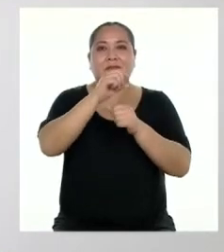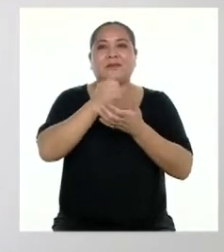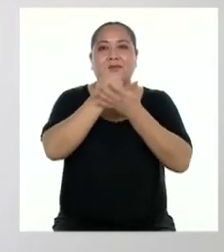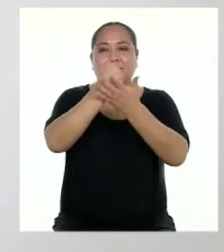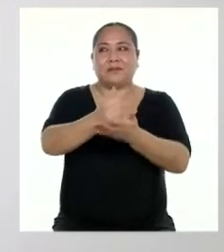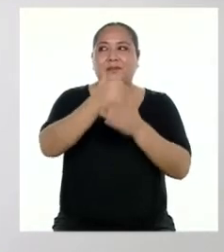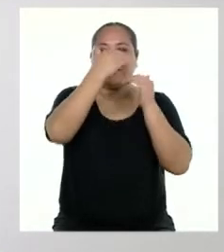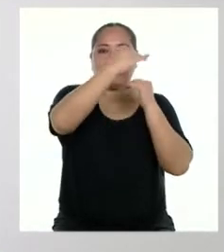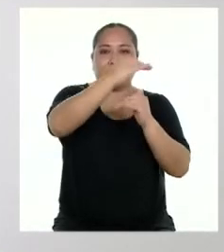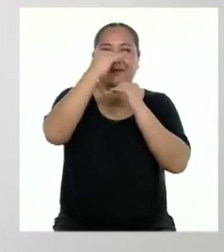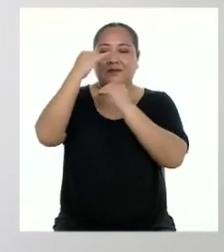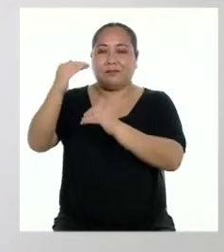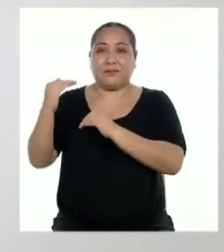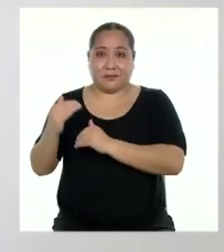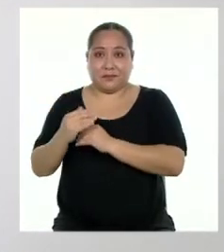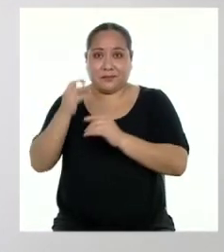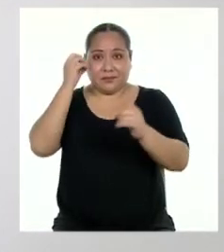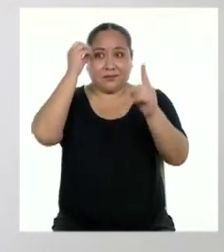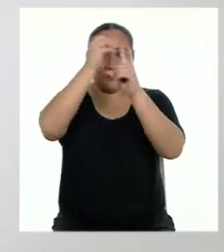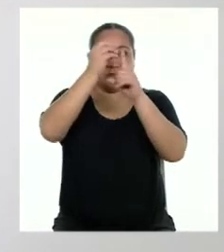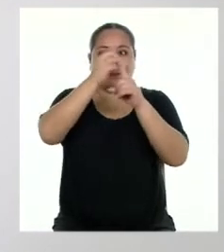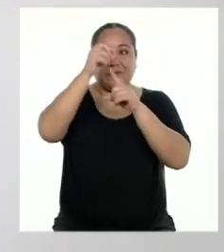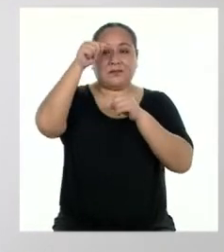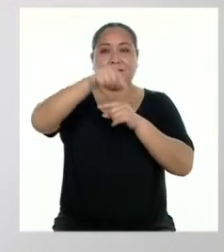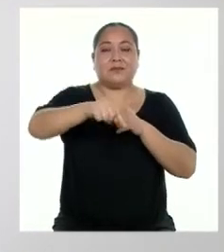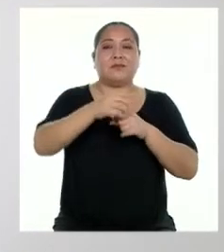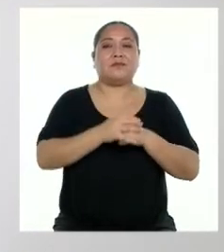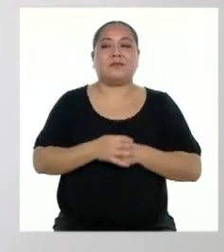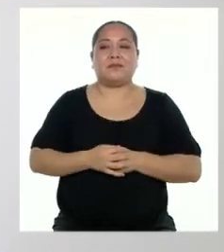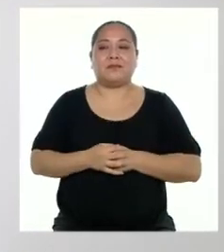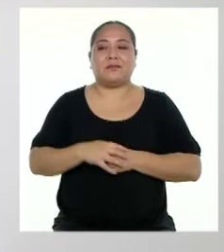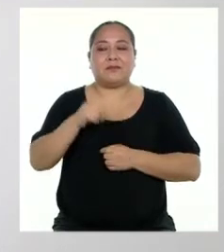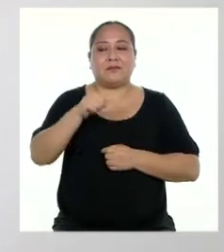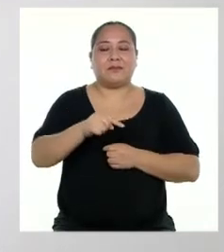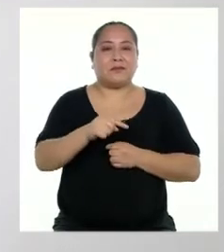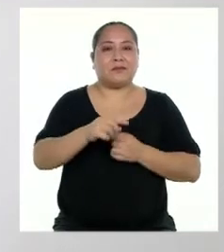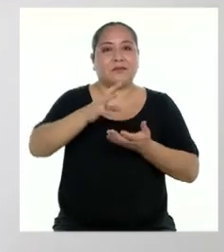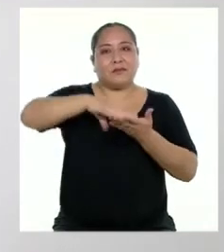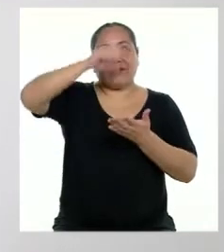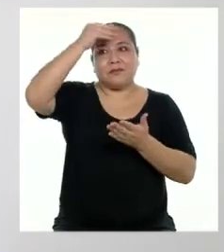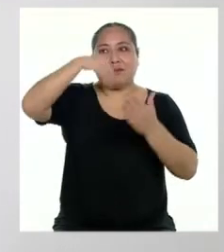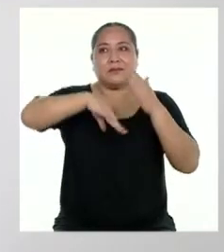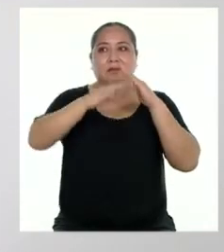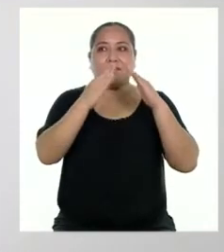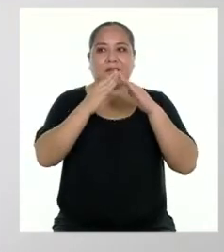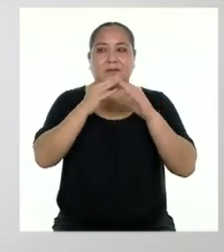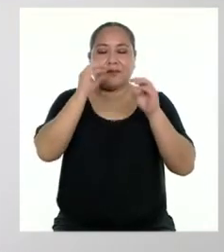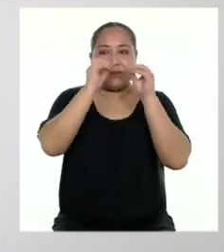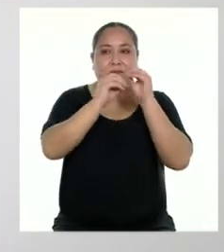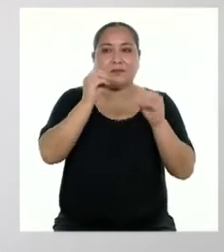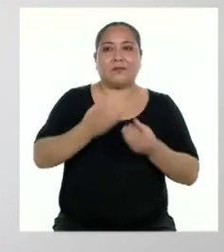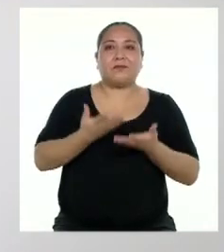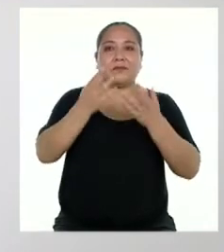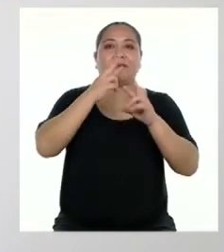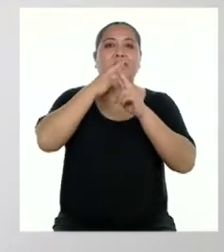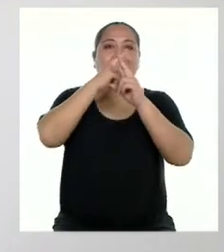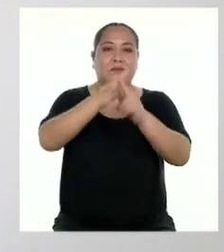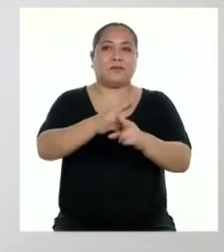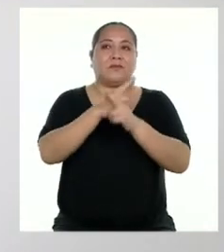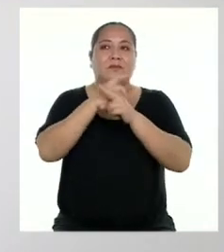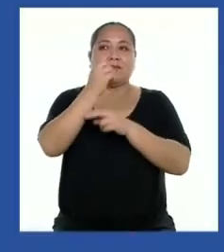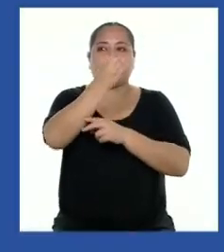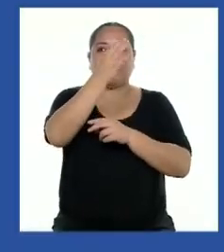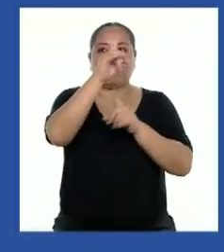delimitar el objetivo de nuestra crónica. Desde Aprendo en Casa, se propuso dar respuesta a las siguientes